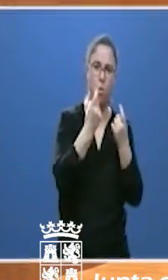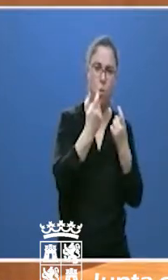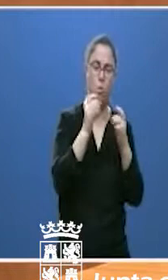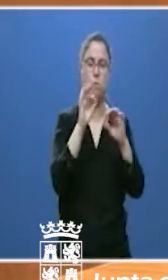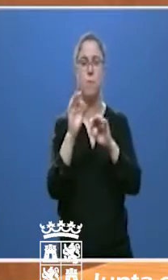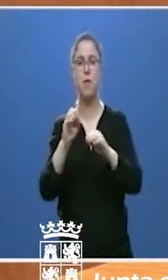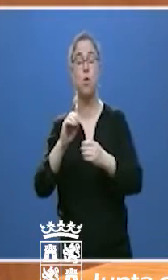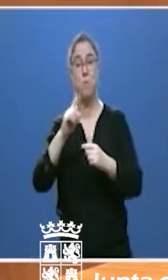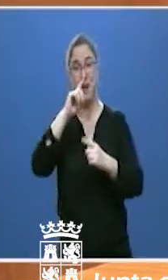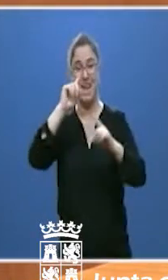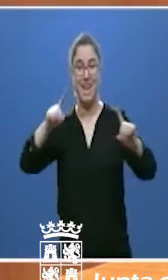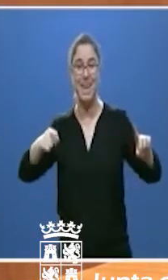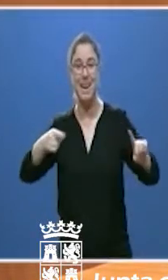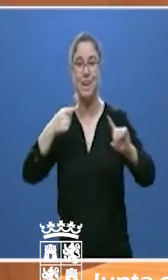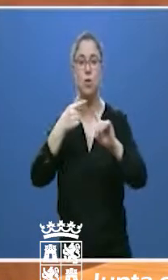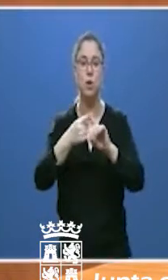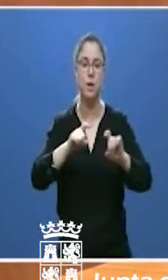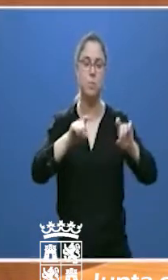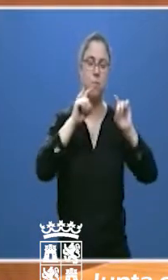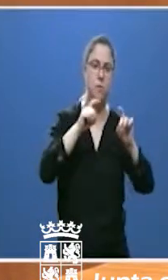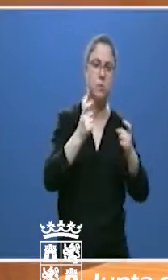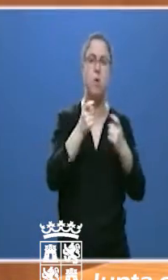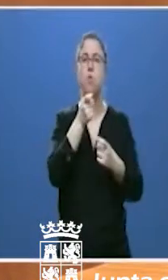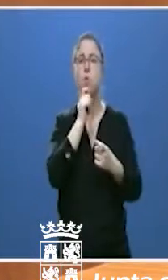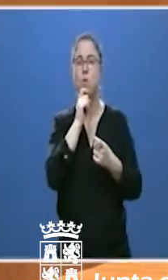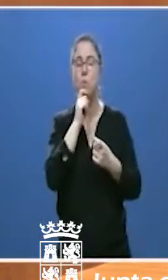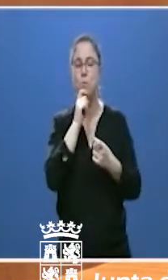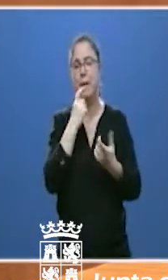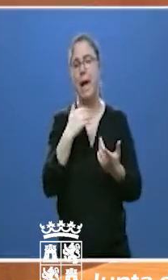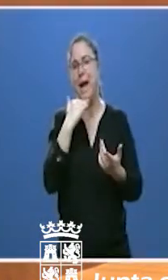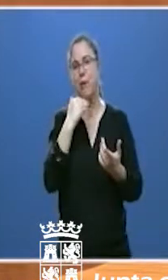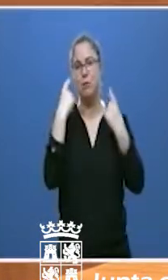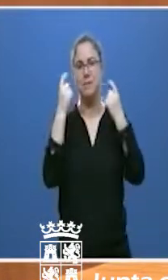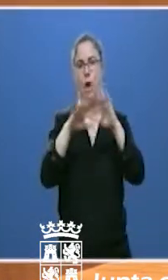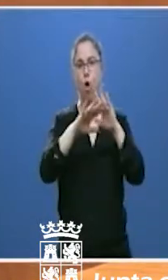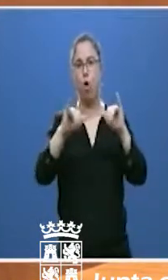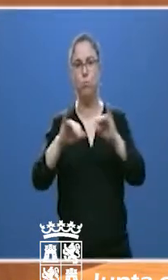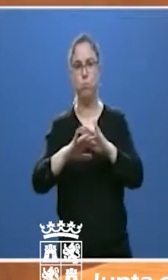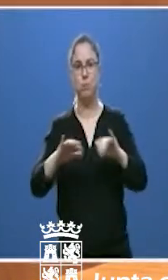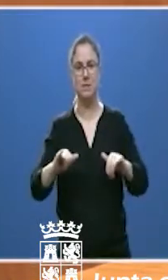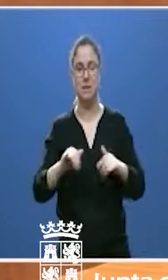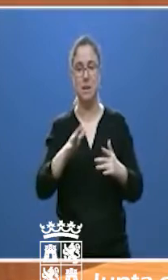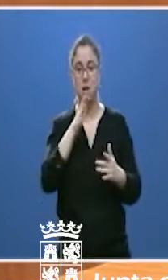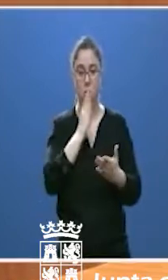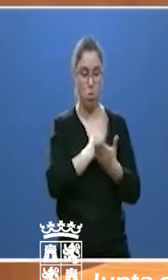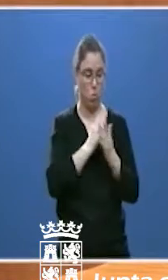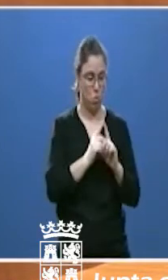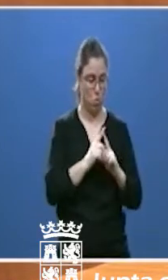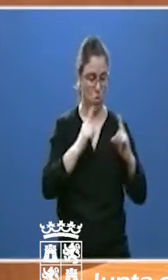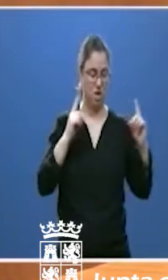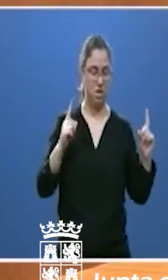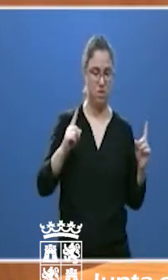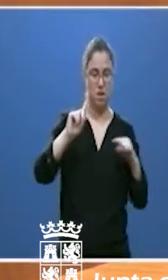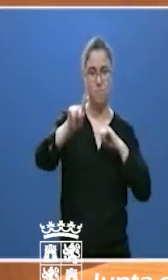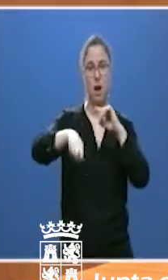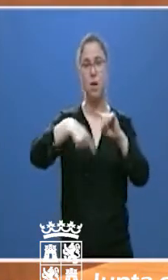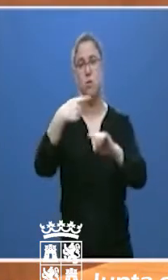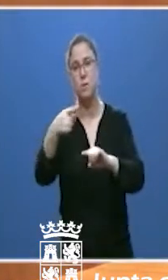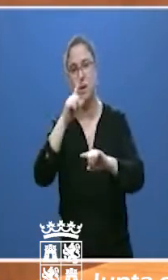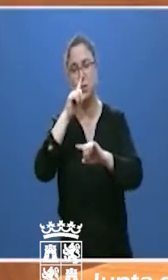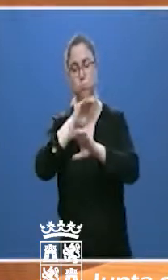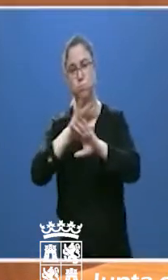para el próximo curso que compensen la incidencia en esta situación del COVID-19.